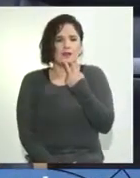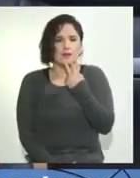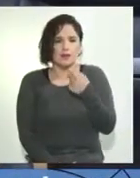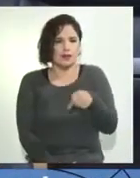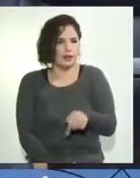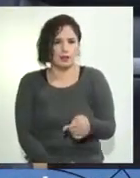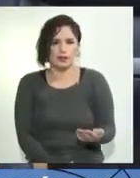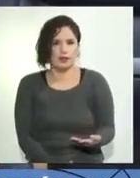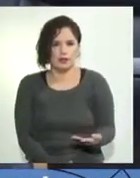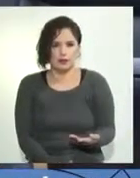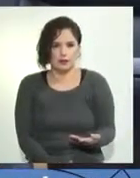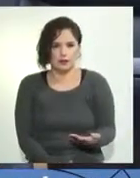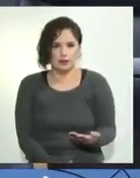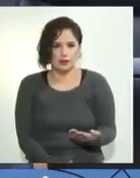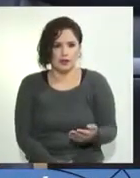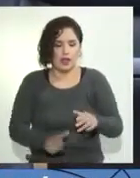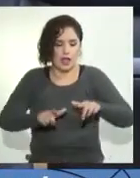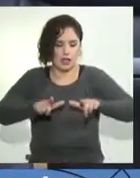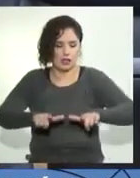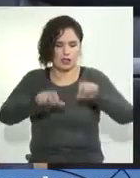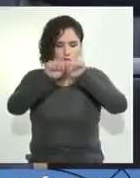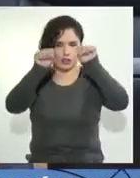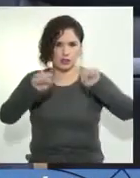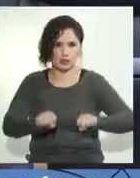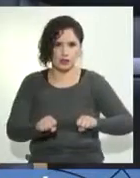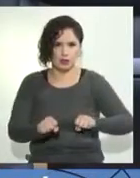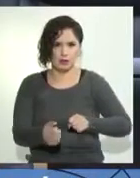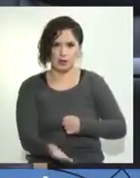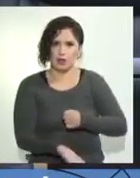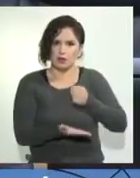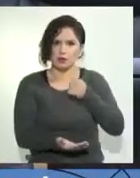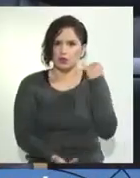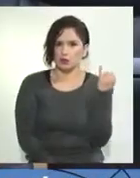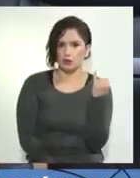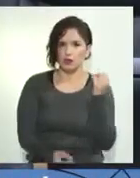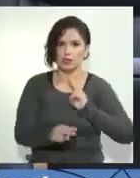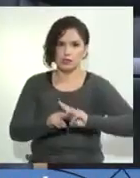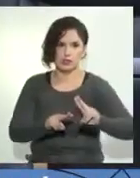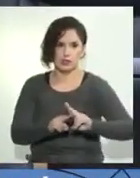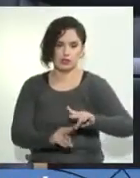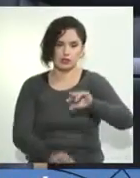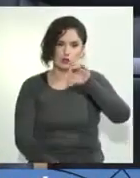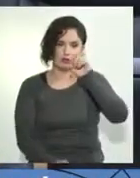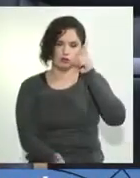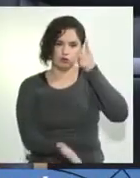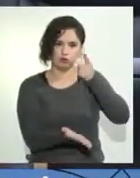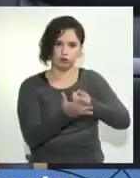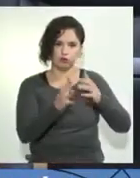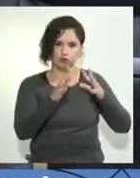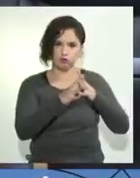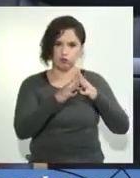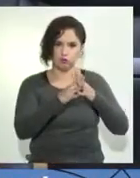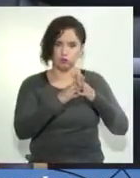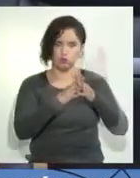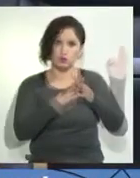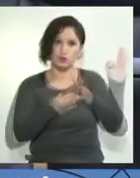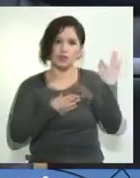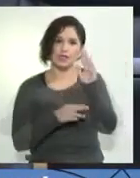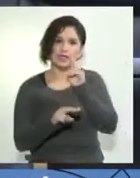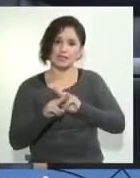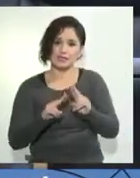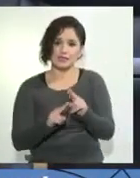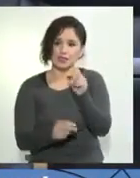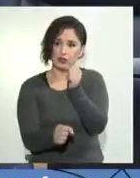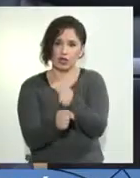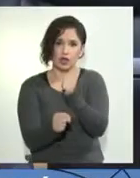La instalación del sistema de capitalización individual realizada durante el régimen militar vino acompañada de cuatro promesas,